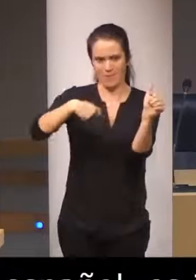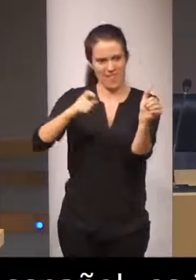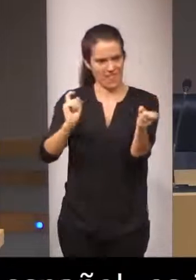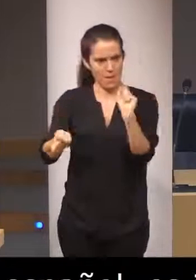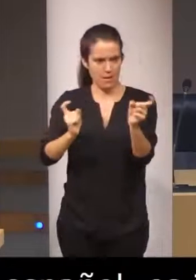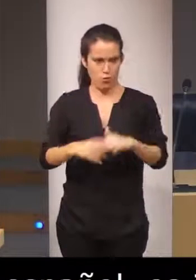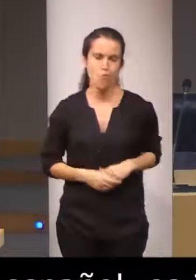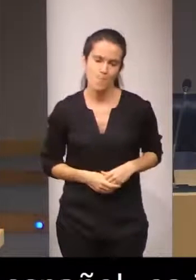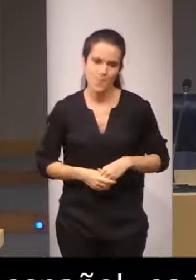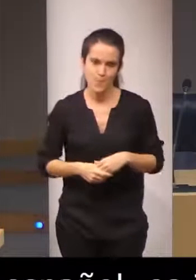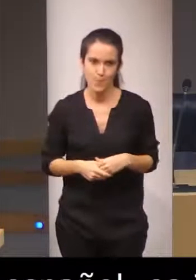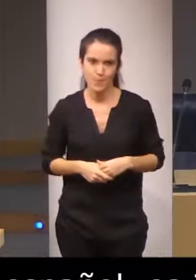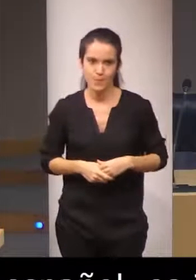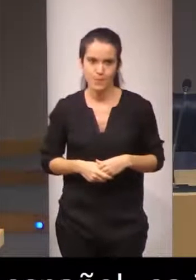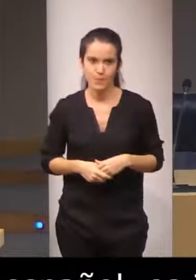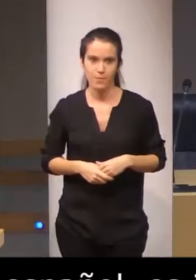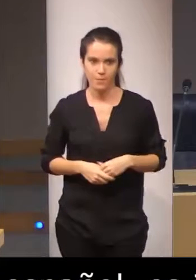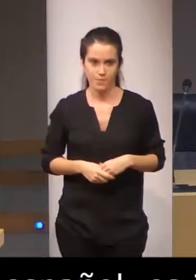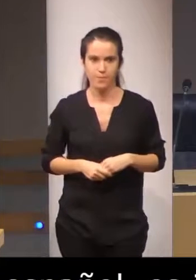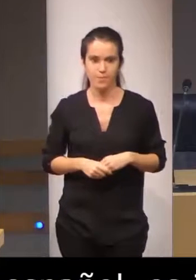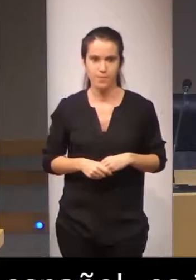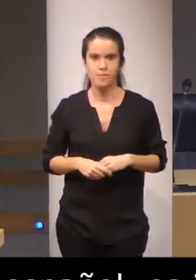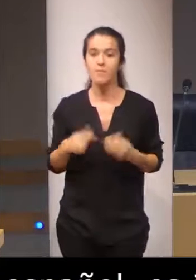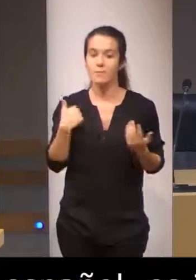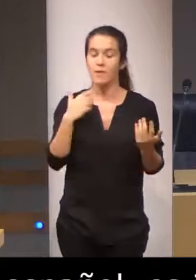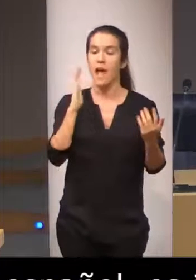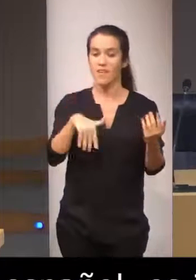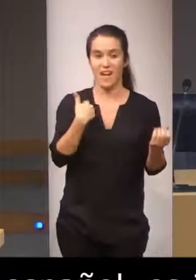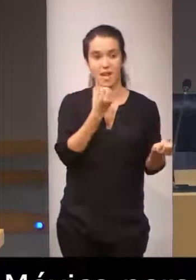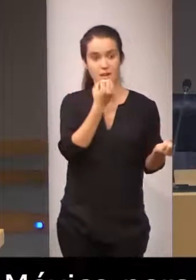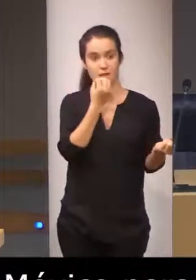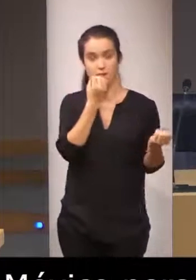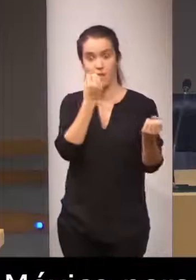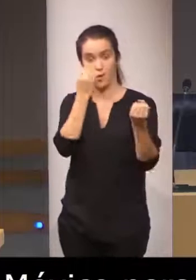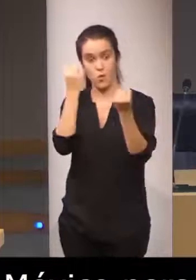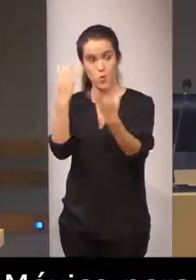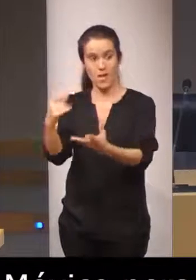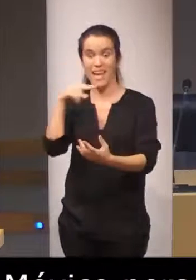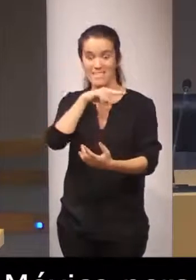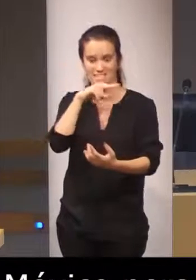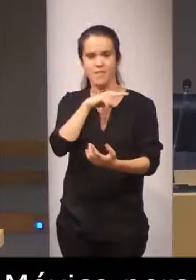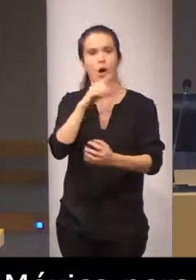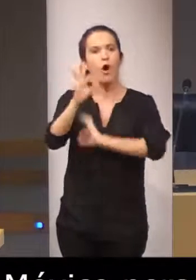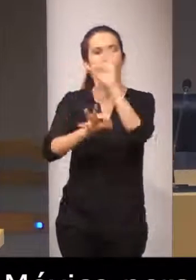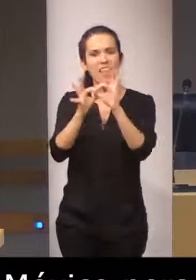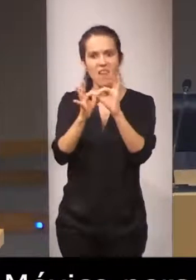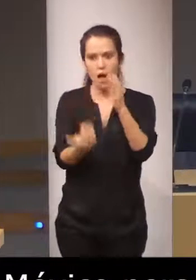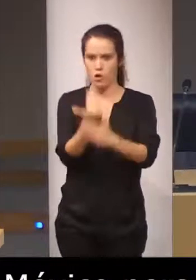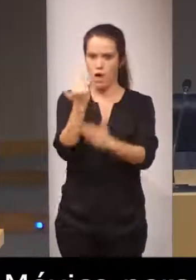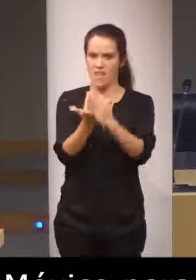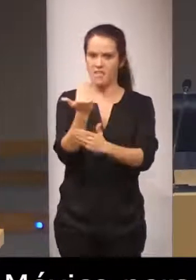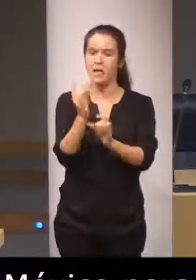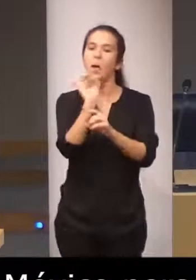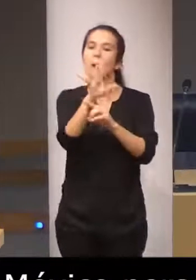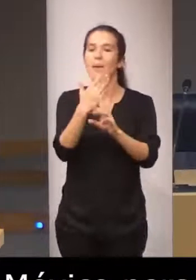México pues le comunica a Setefidia que están organizando unas jornadas y le manda un